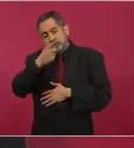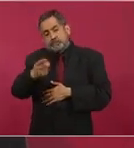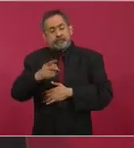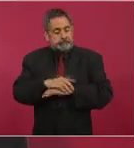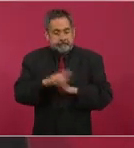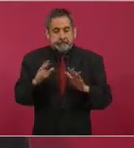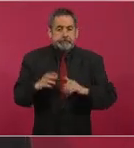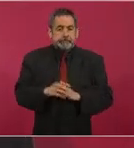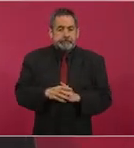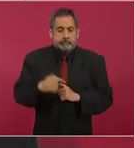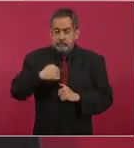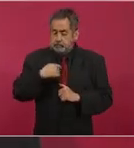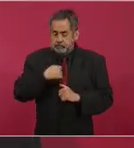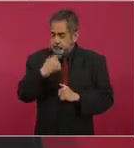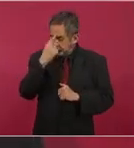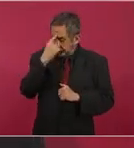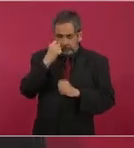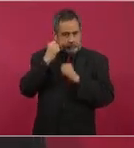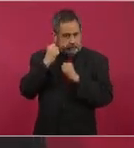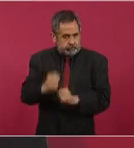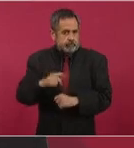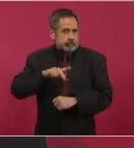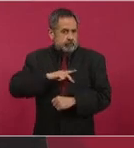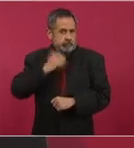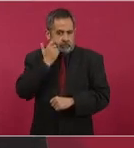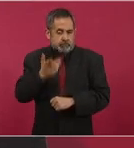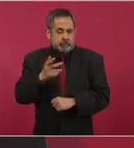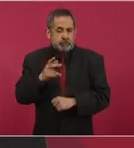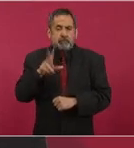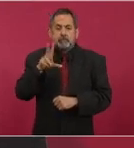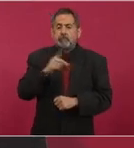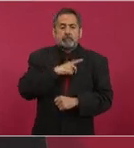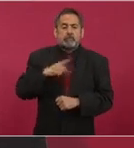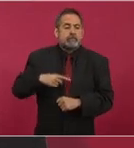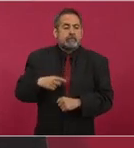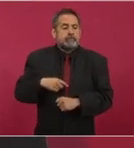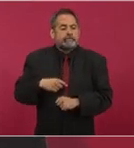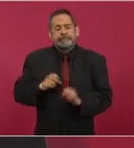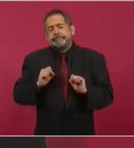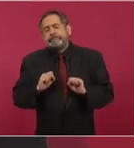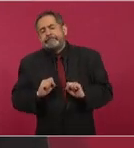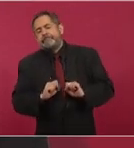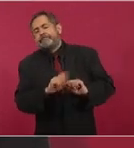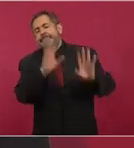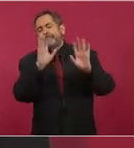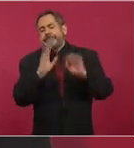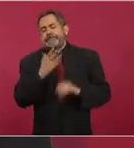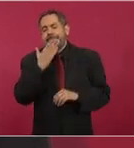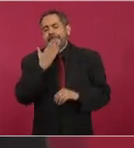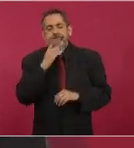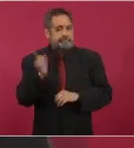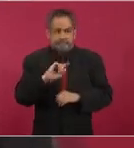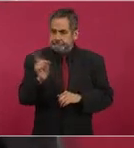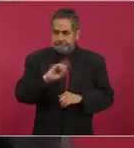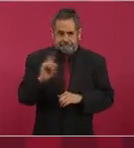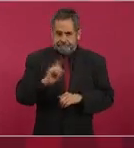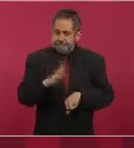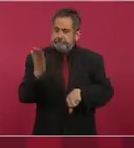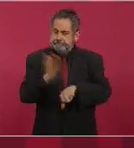es una convicción de que no debe de haber impunidad para nadie, pero también